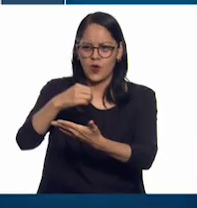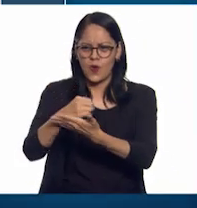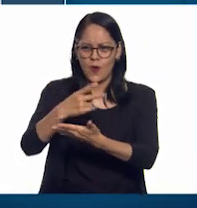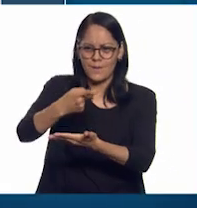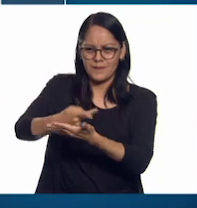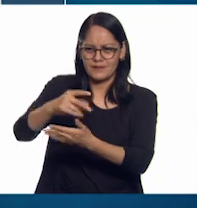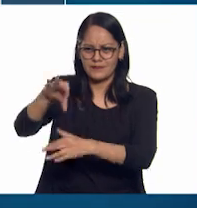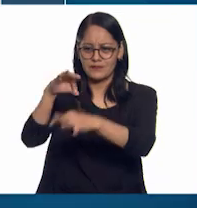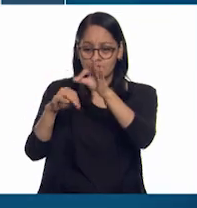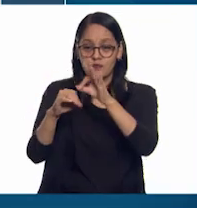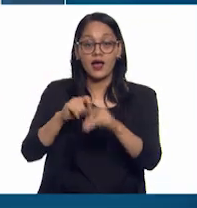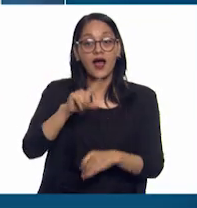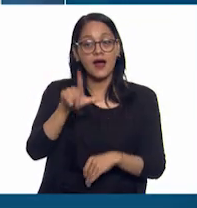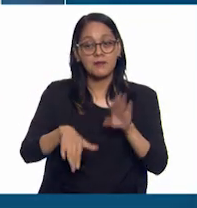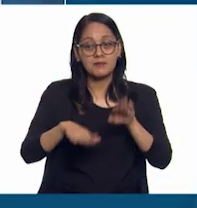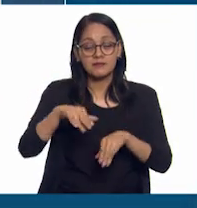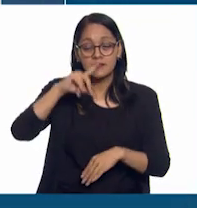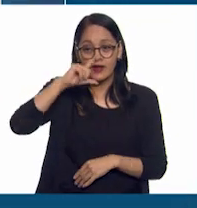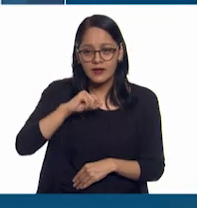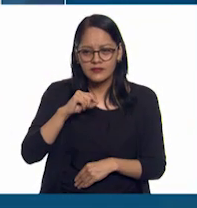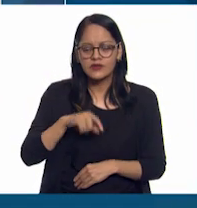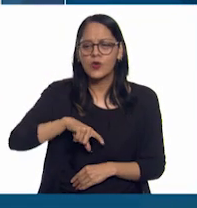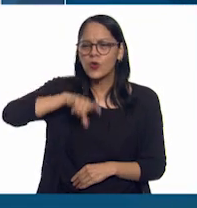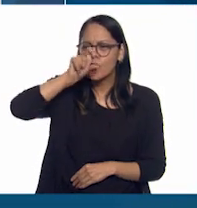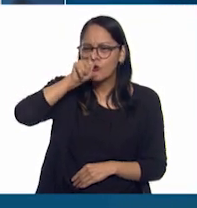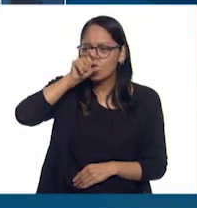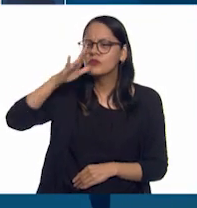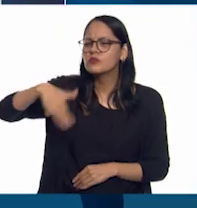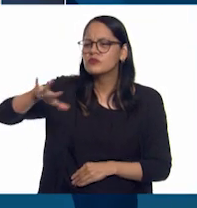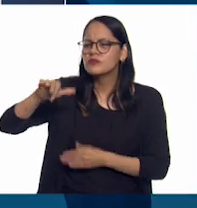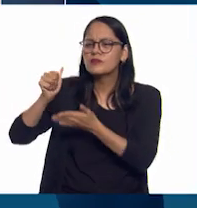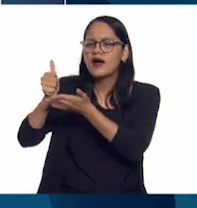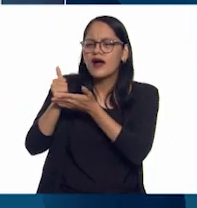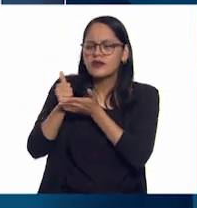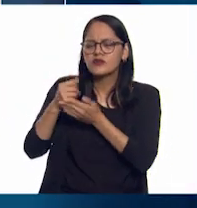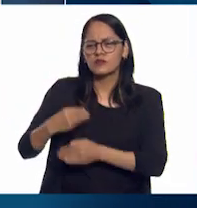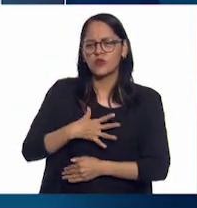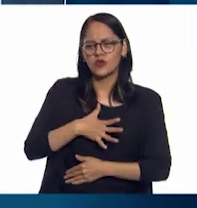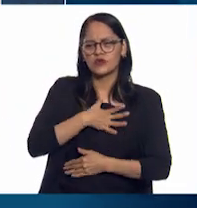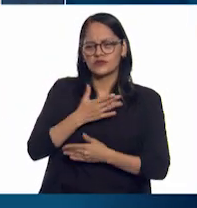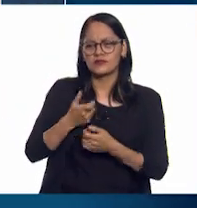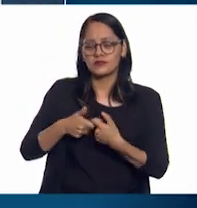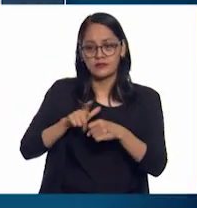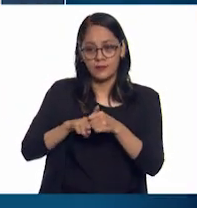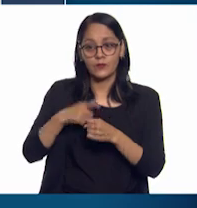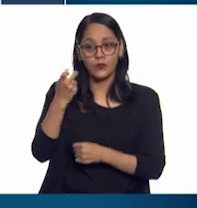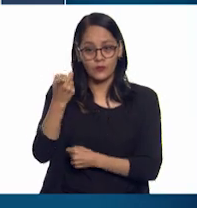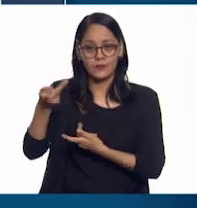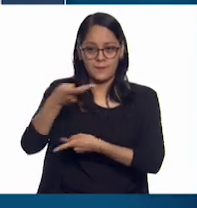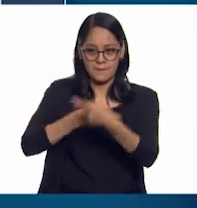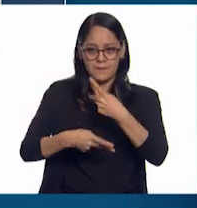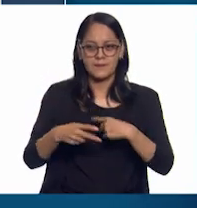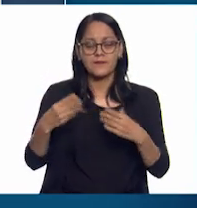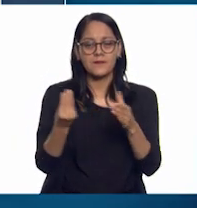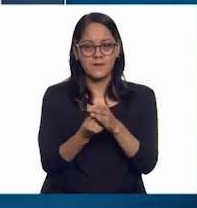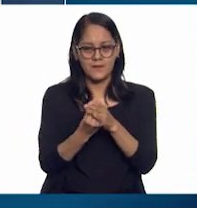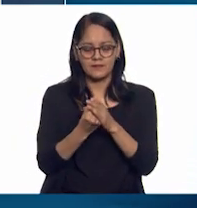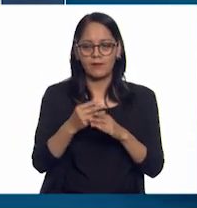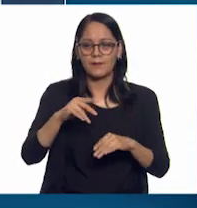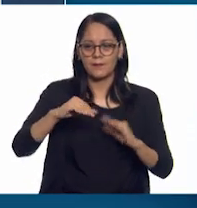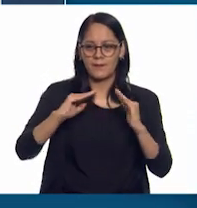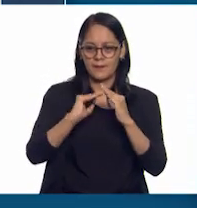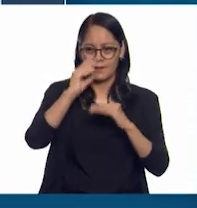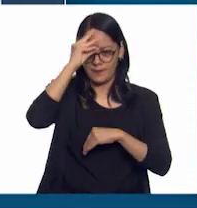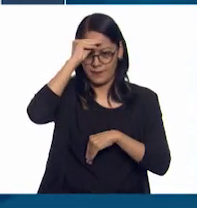su cometido, hicieron que Lolo tuviera que buscar apoyo socioemocional, por lo que asistió a las clases de Aprende en Casa. Fue durante estas clases